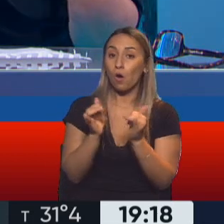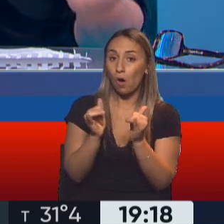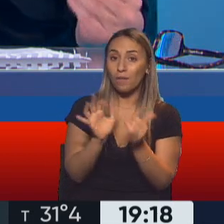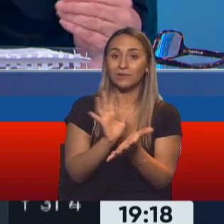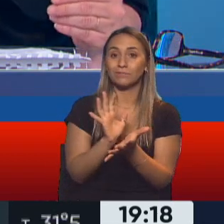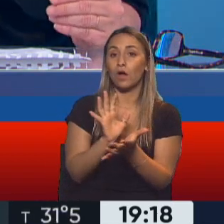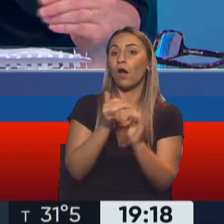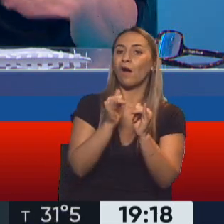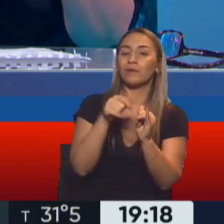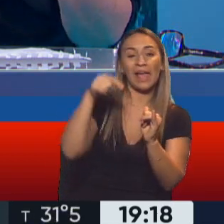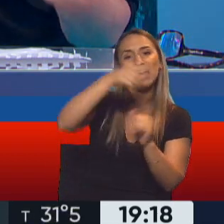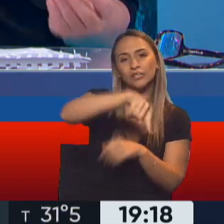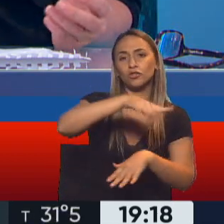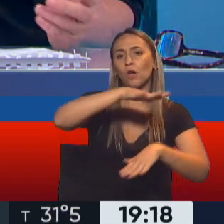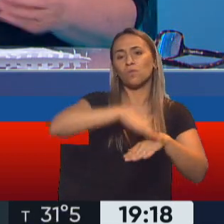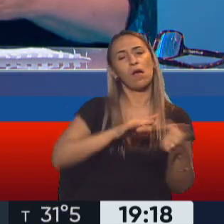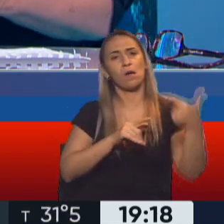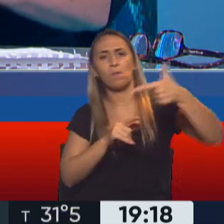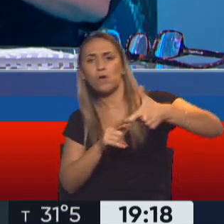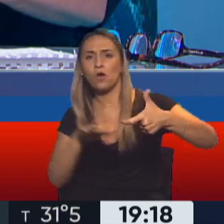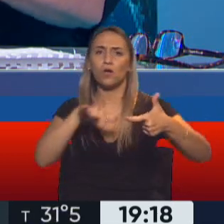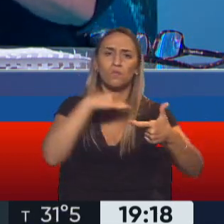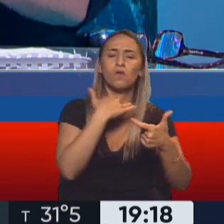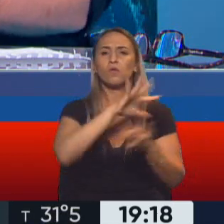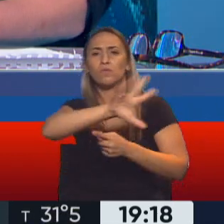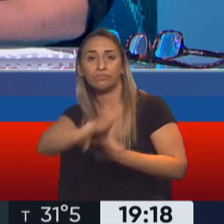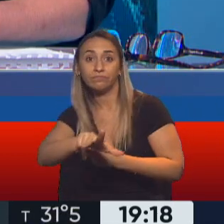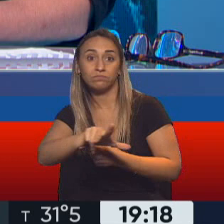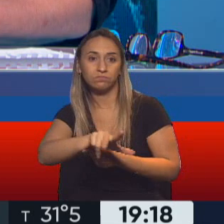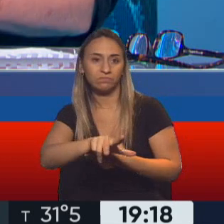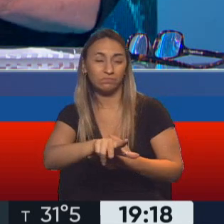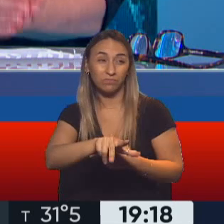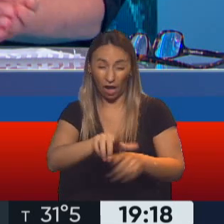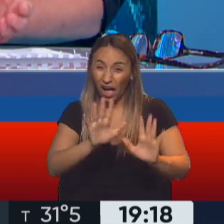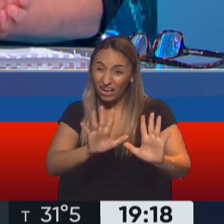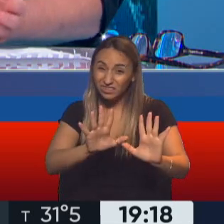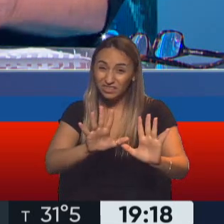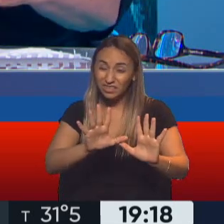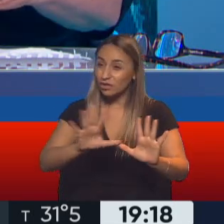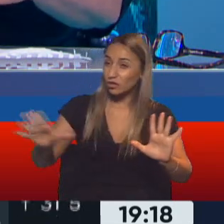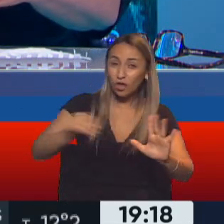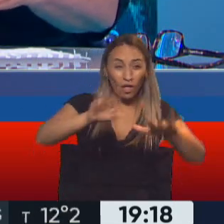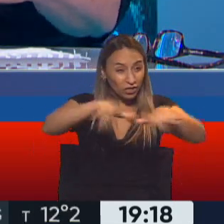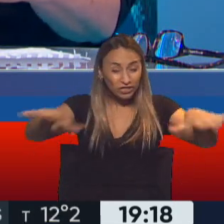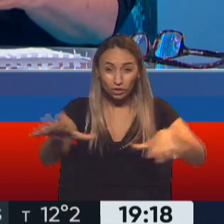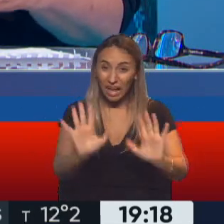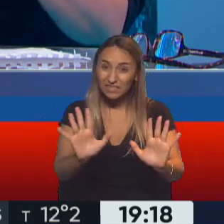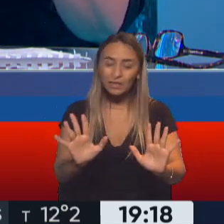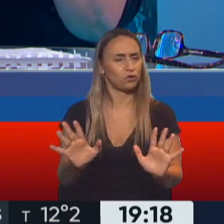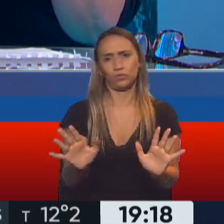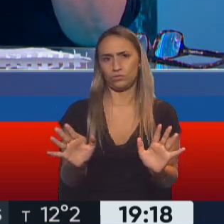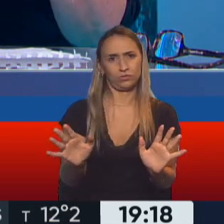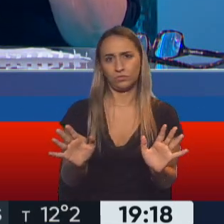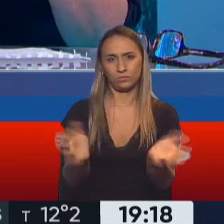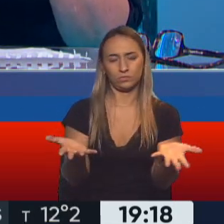ejecutores de delitos, como victimarios. Y esta no es la realidad de todos los chicos y chicas. De hecho, hay